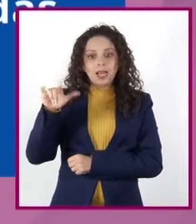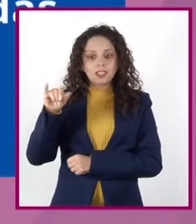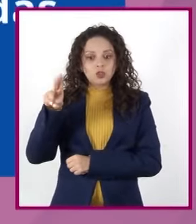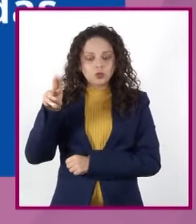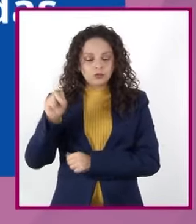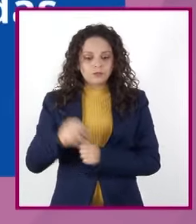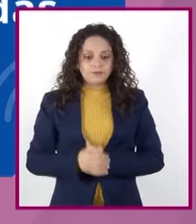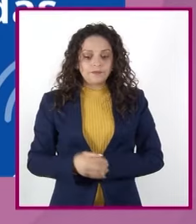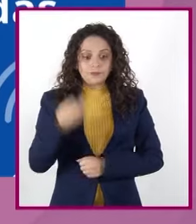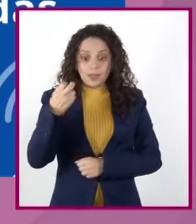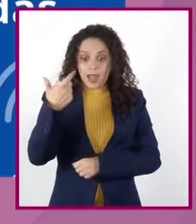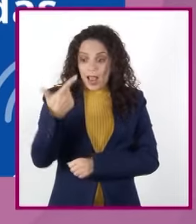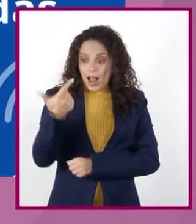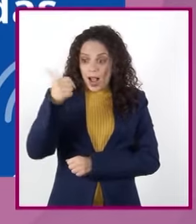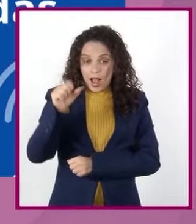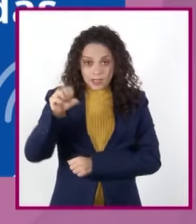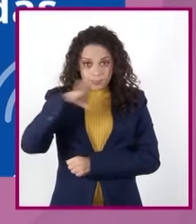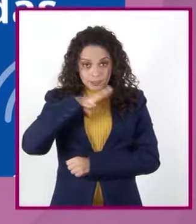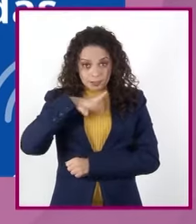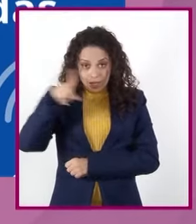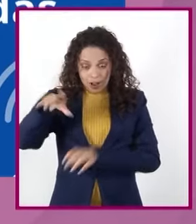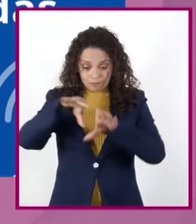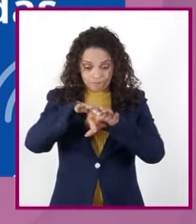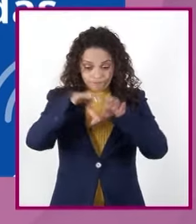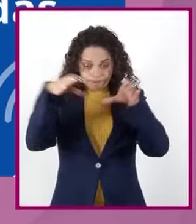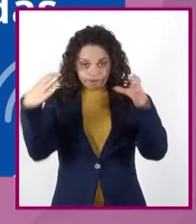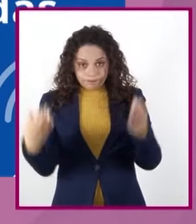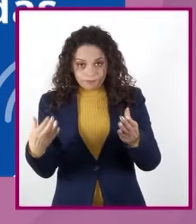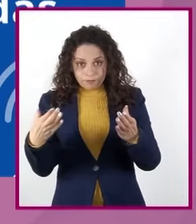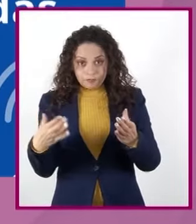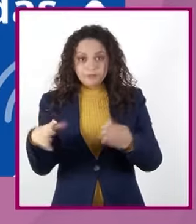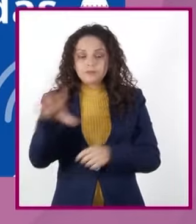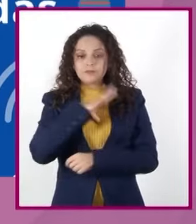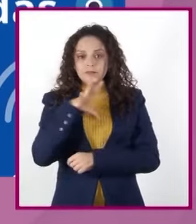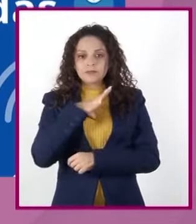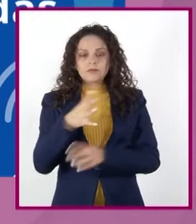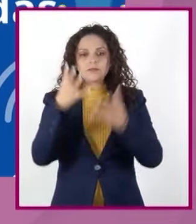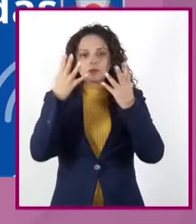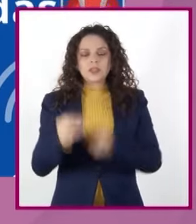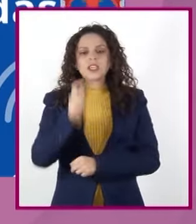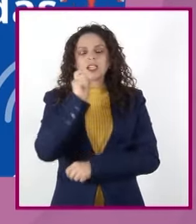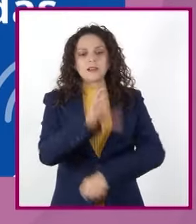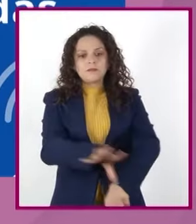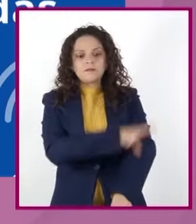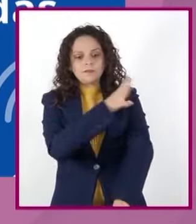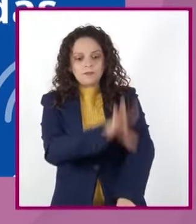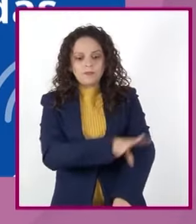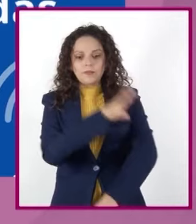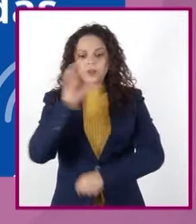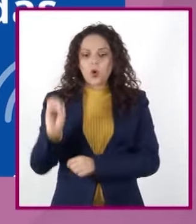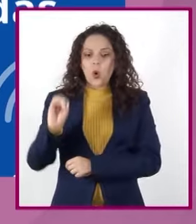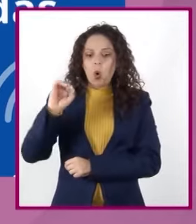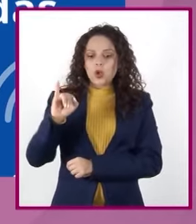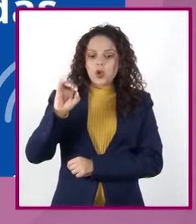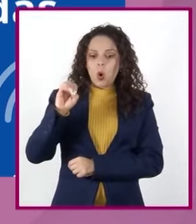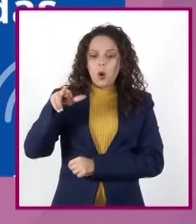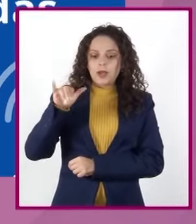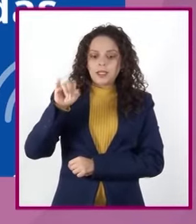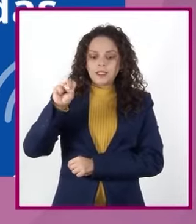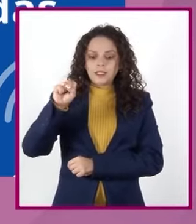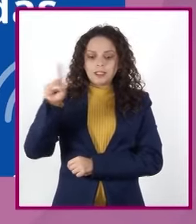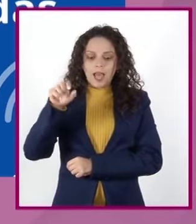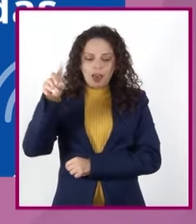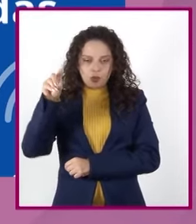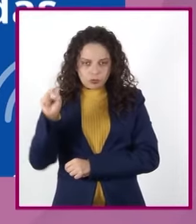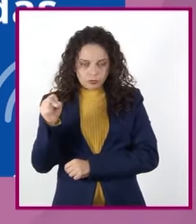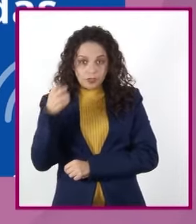de la atmósfera que se ubican en esta capa se encuentran cargados de electricidad o ionizados, razón por la que también